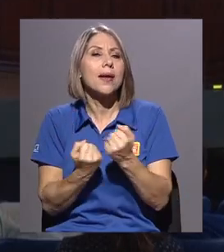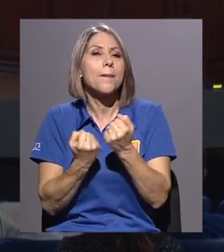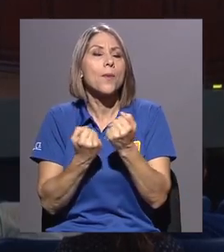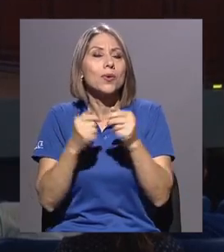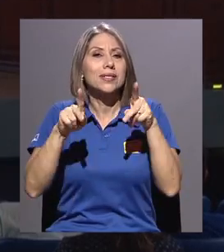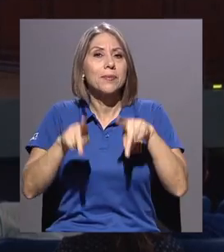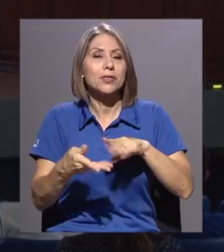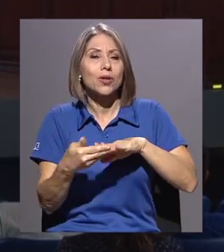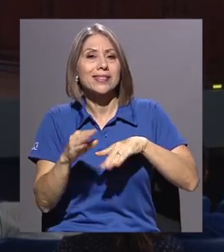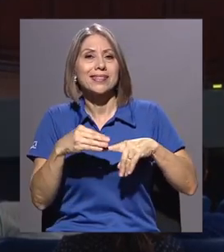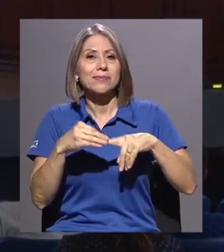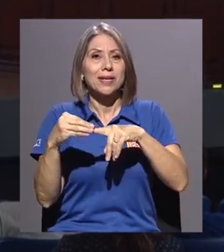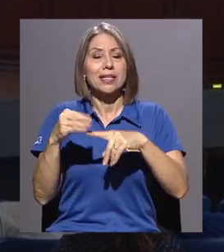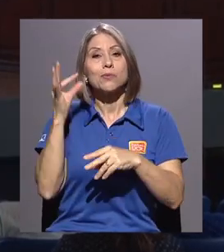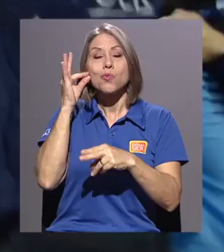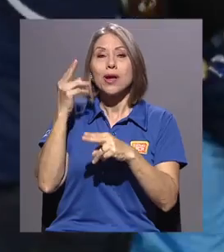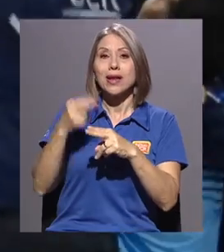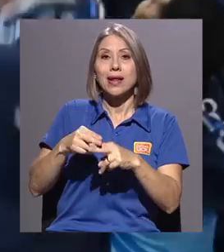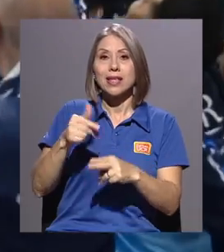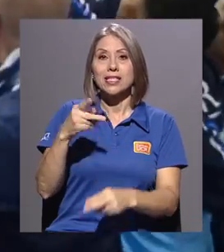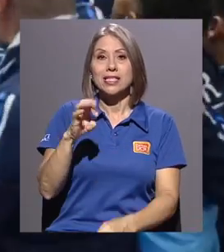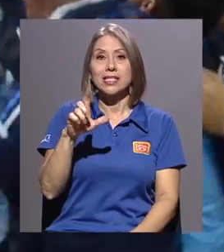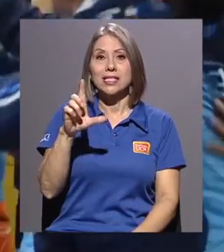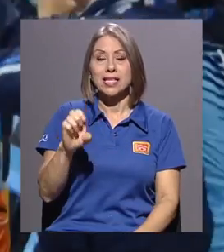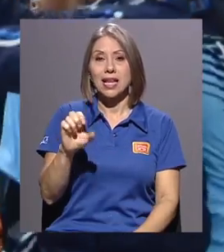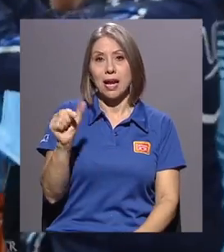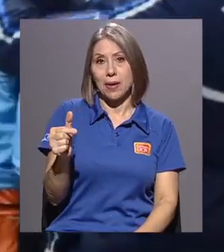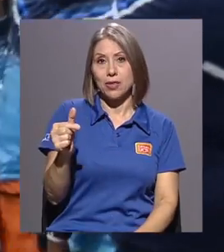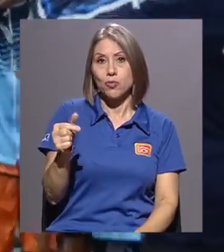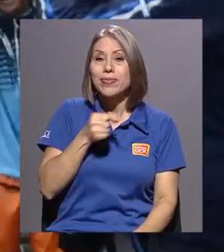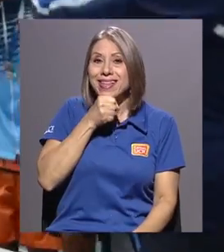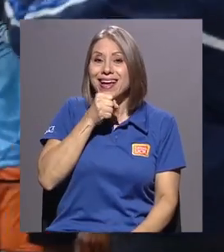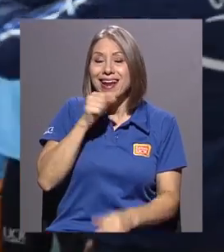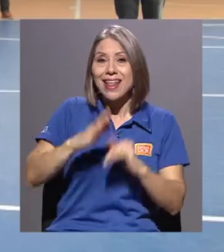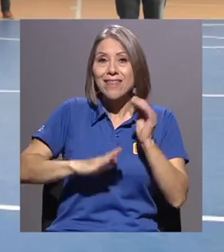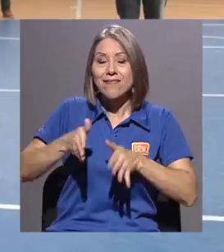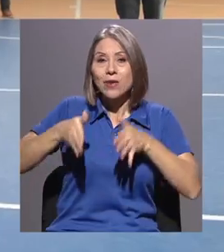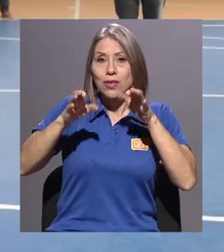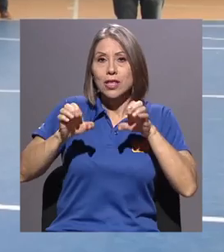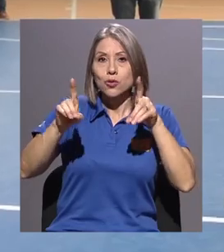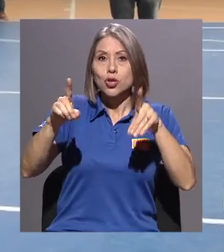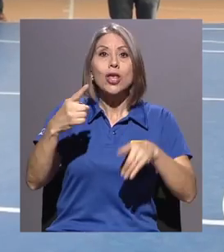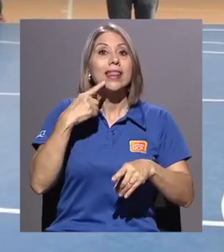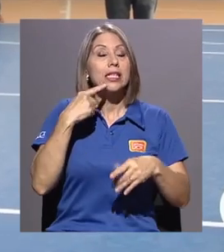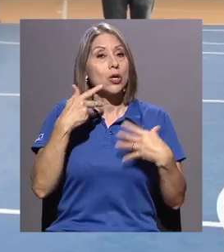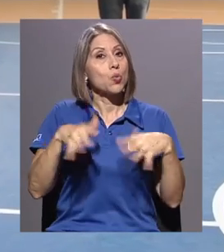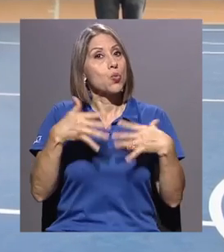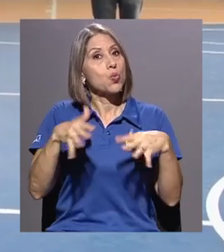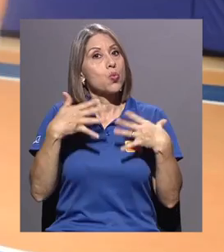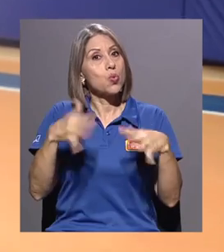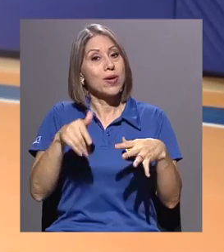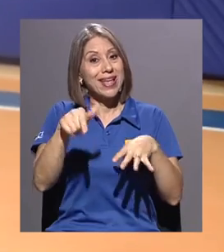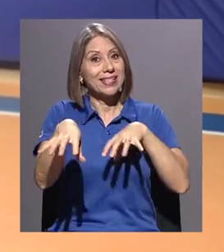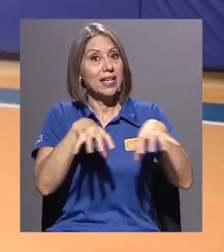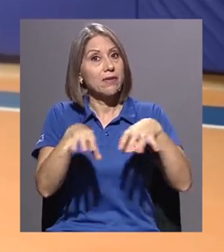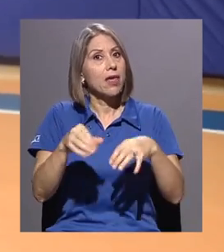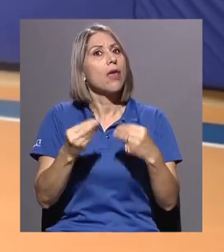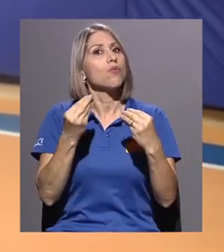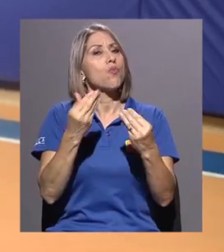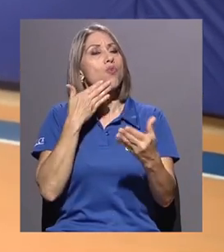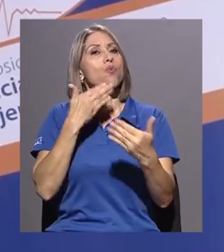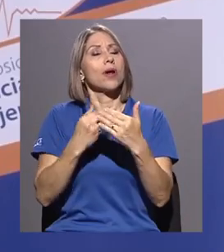la temática. Giselle Garbanzo, decana de la Facultad de Educación, destaca el aporte de esta actividad a la UCR y a la sociedad costarricense.